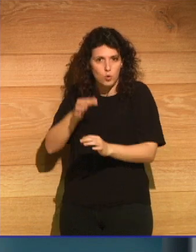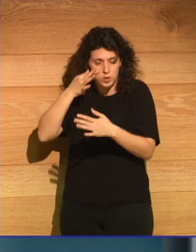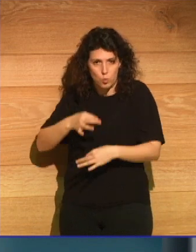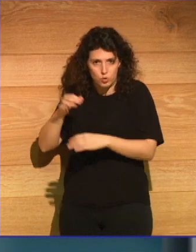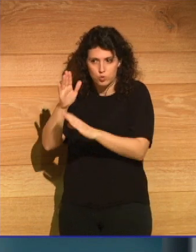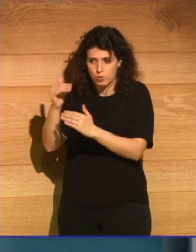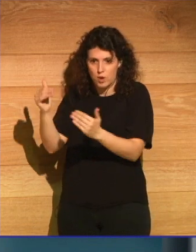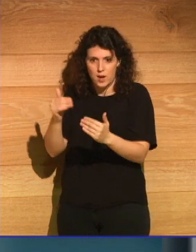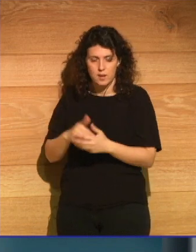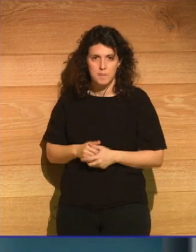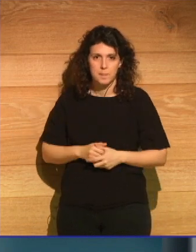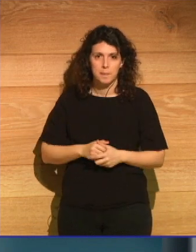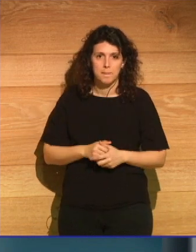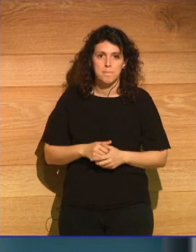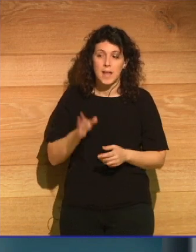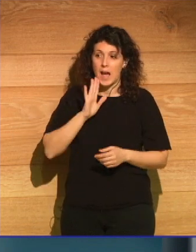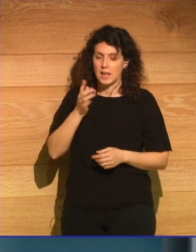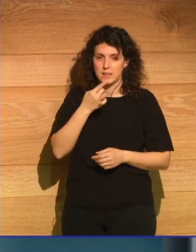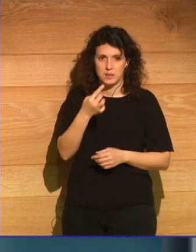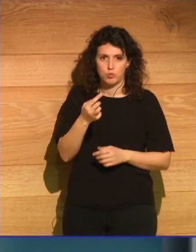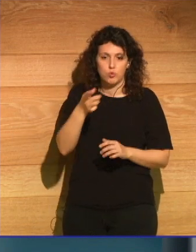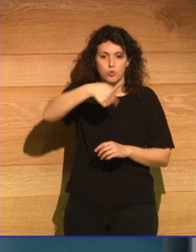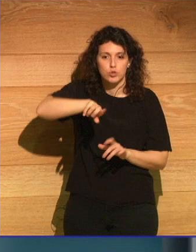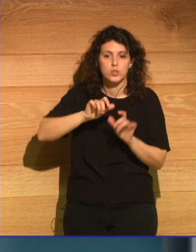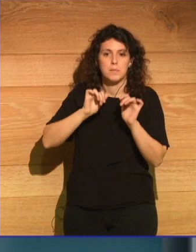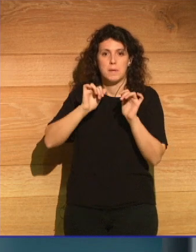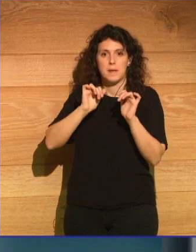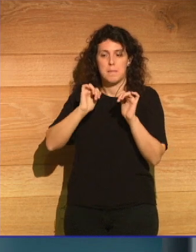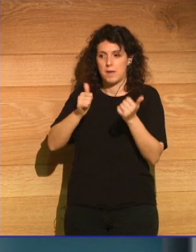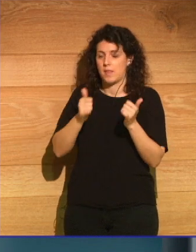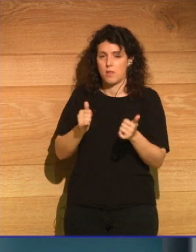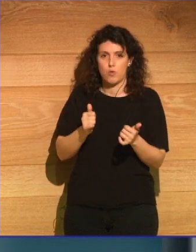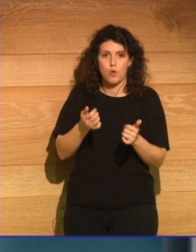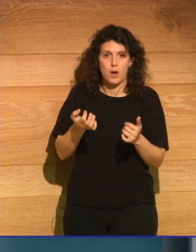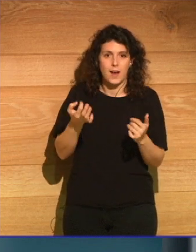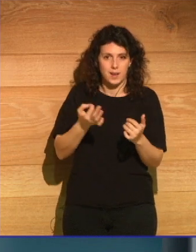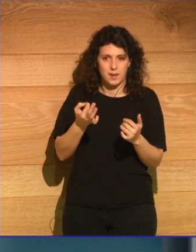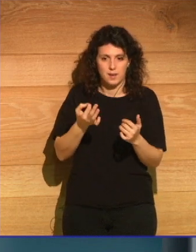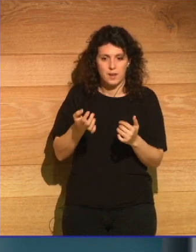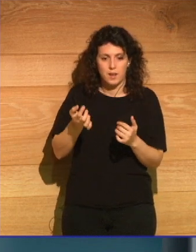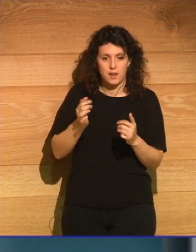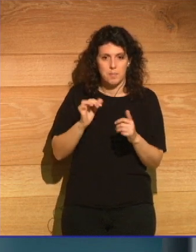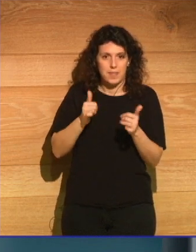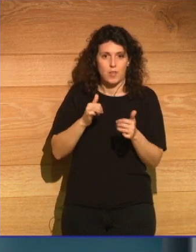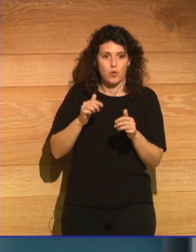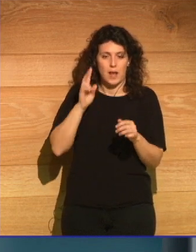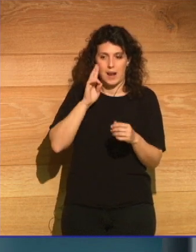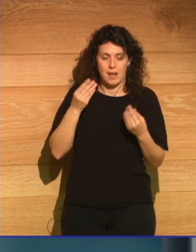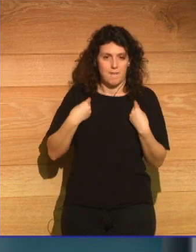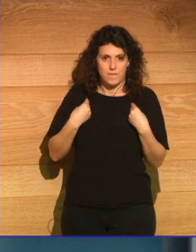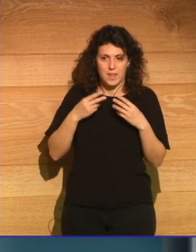Y dices, hemos empezado a mirar a la vida en sí para